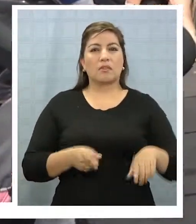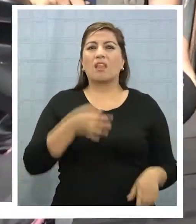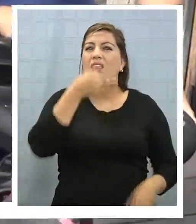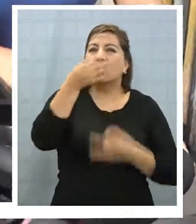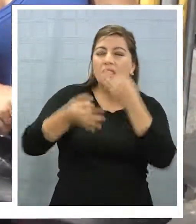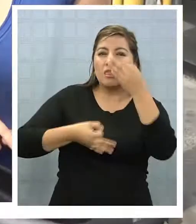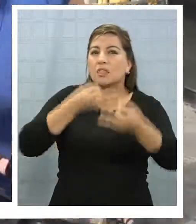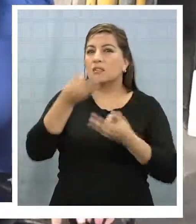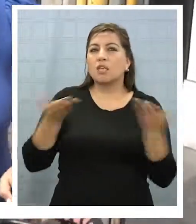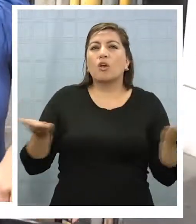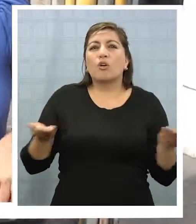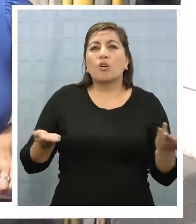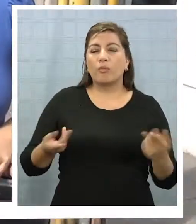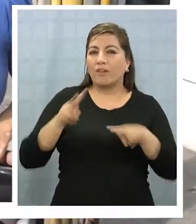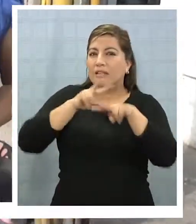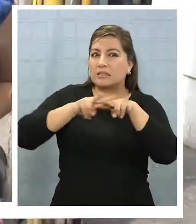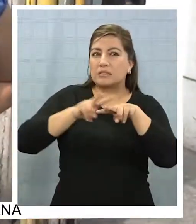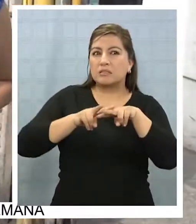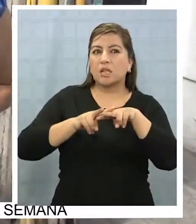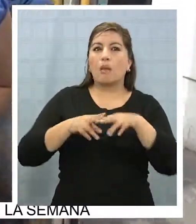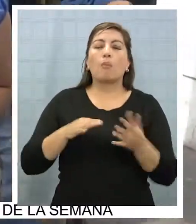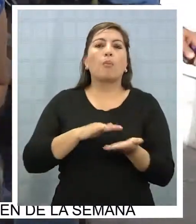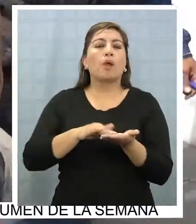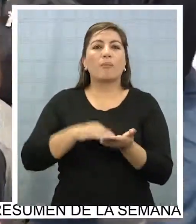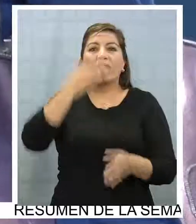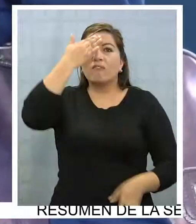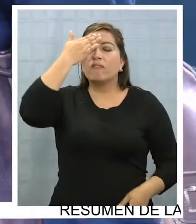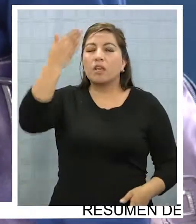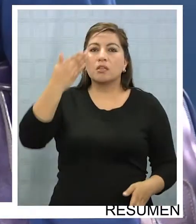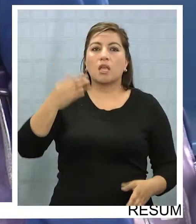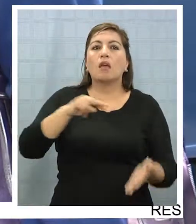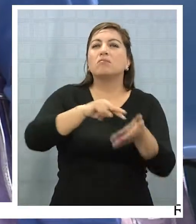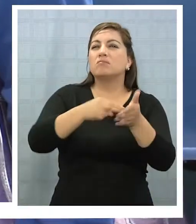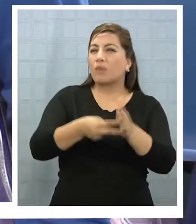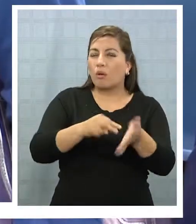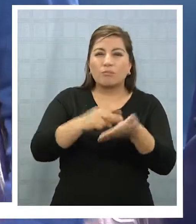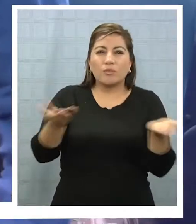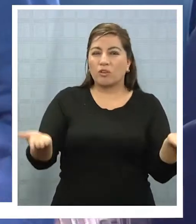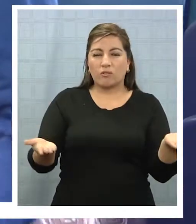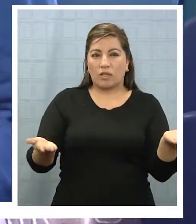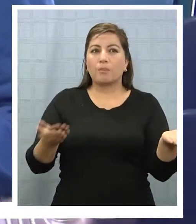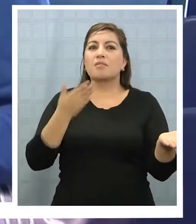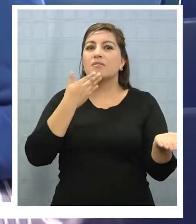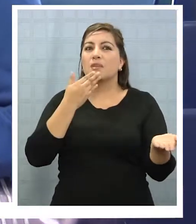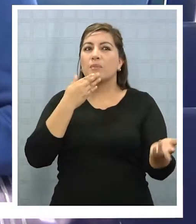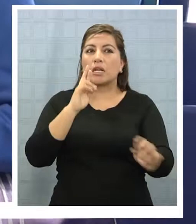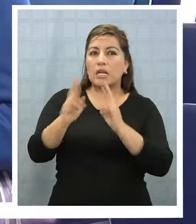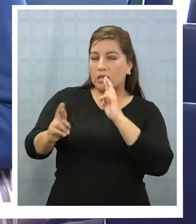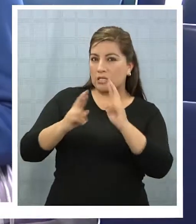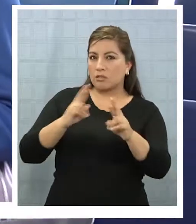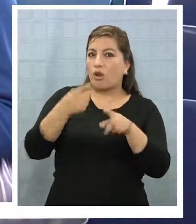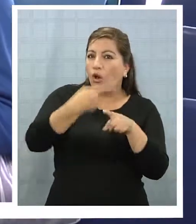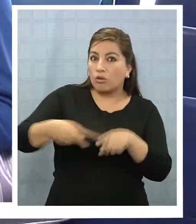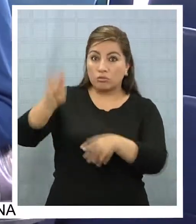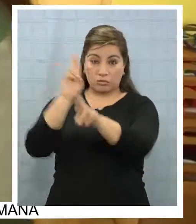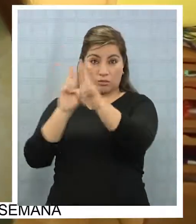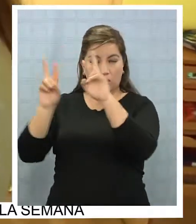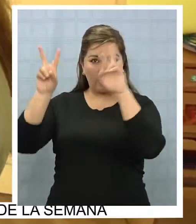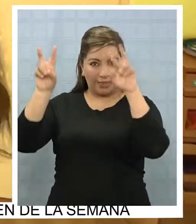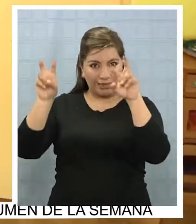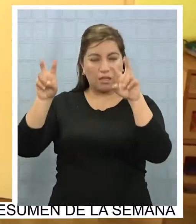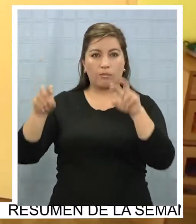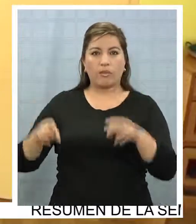adecuados para enfrentar conflictos y normas claves para la convivencia entre otros temas. Por lo cual el único